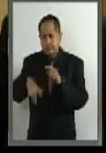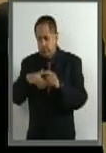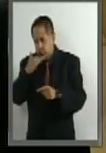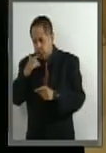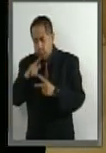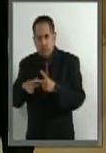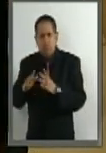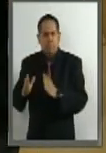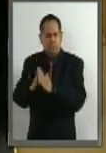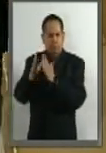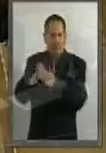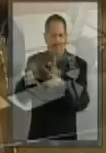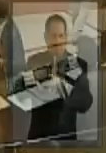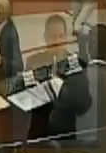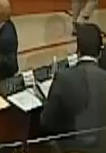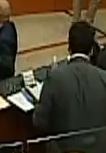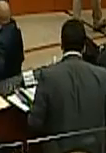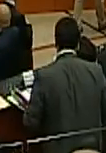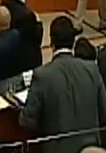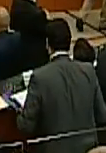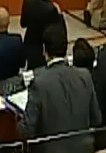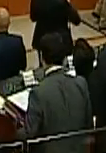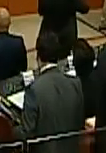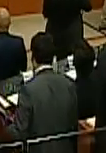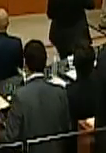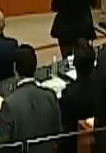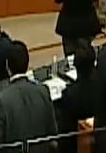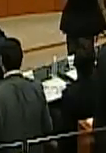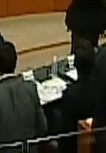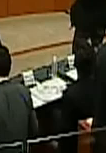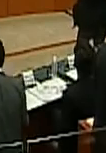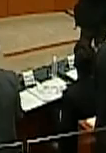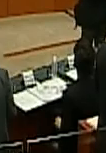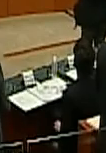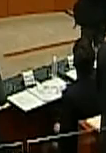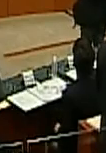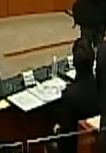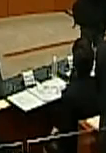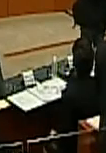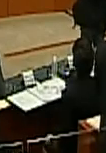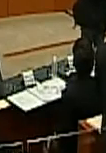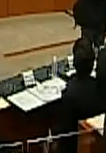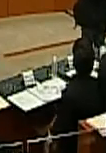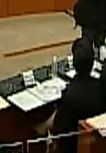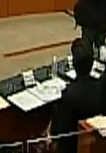y Participación Ciudadana y de Estudios Legislativos Segunda de la Cámara de los Senadores.